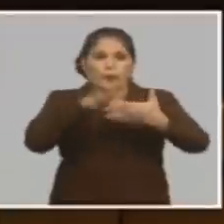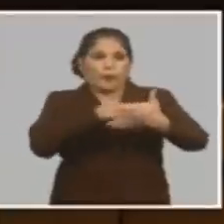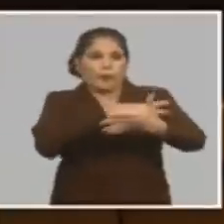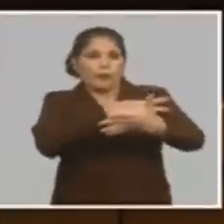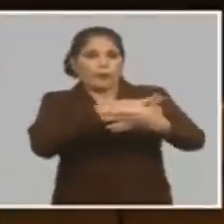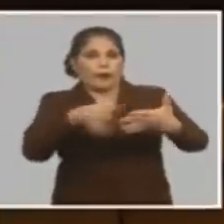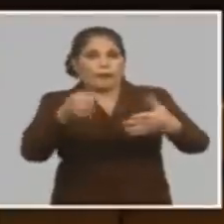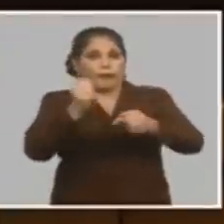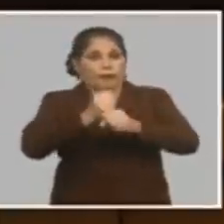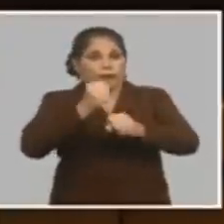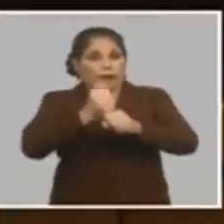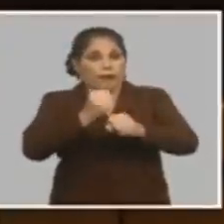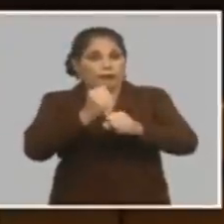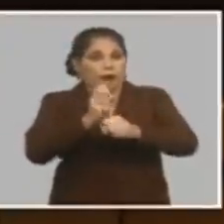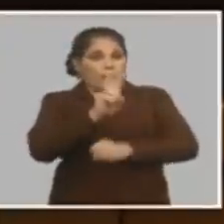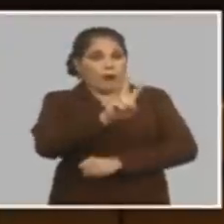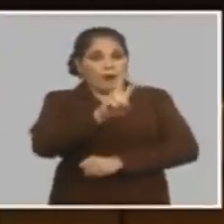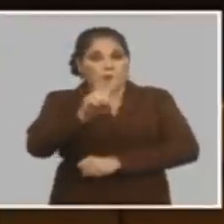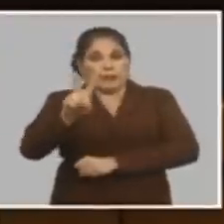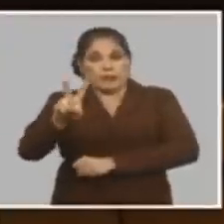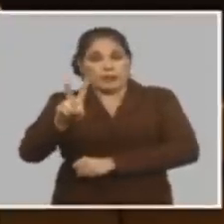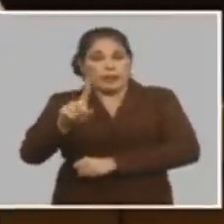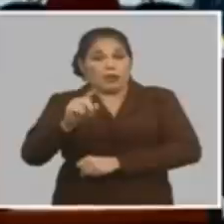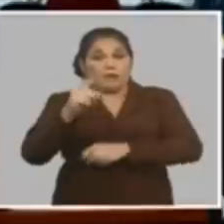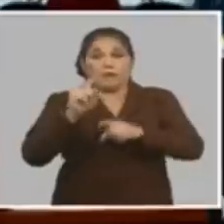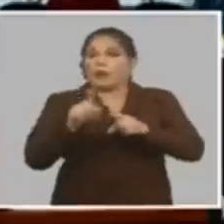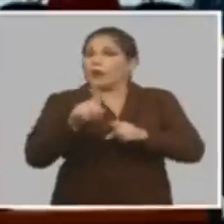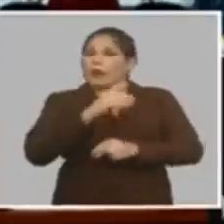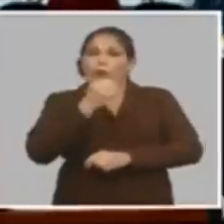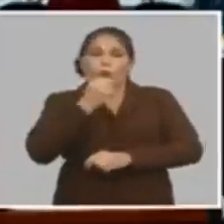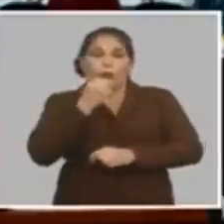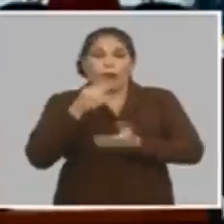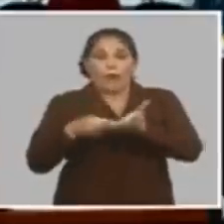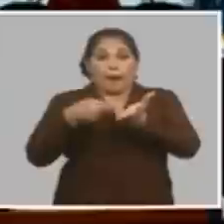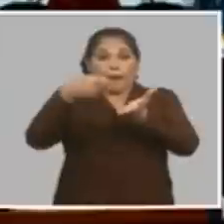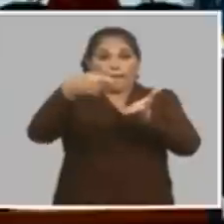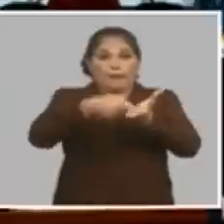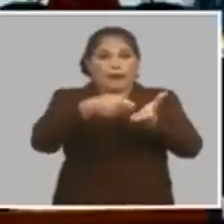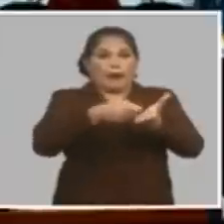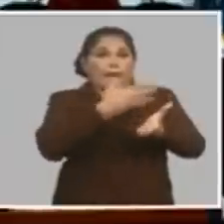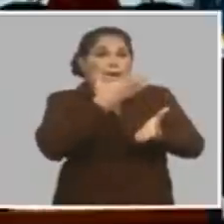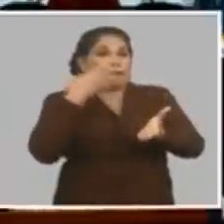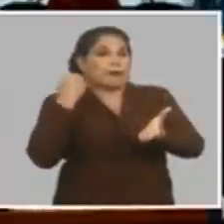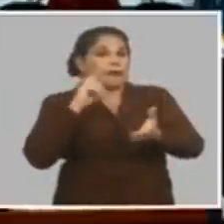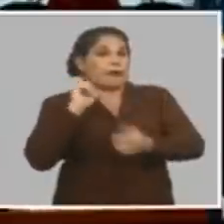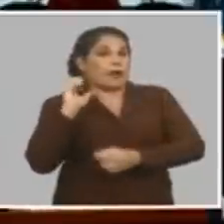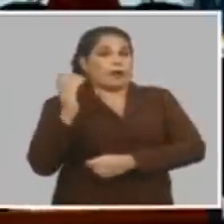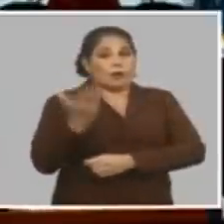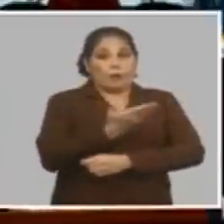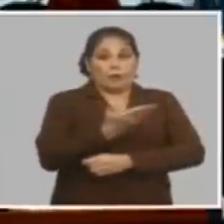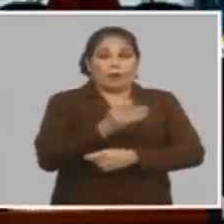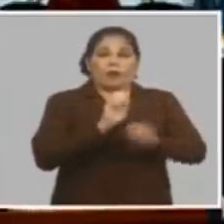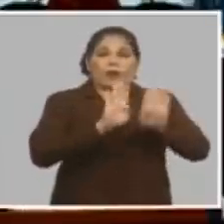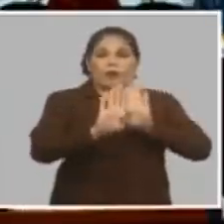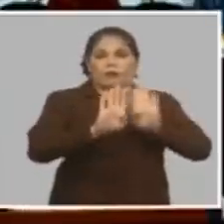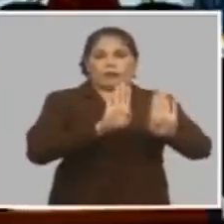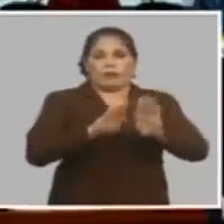de trabajo no se van a financiar las pérdidas del comercio y la gastronomía